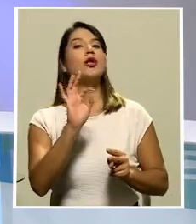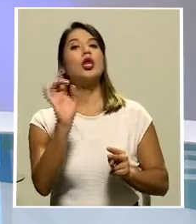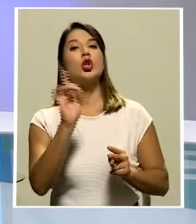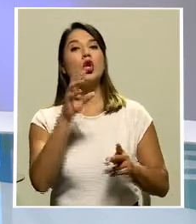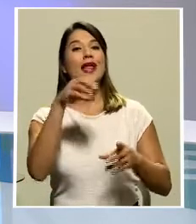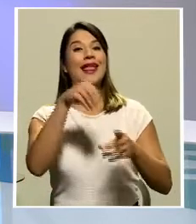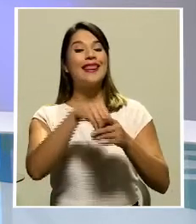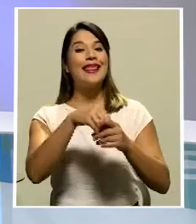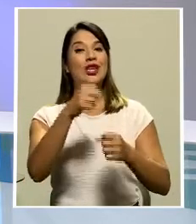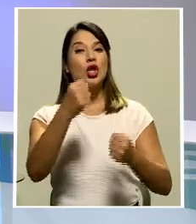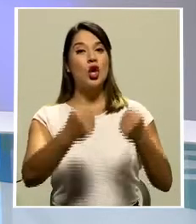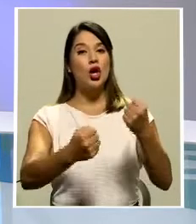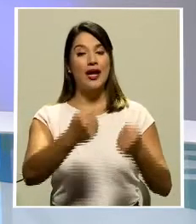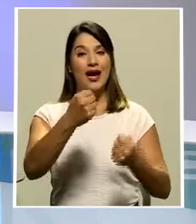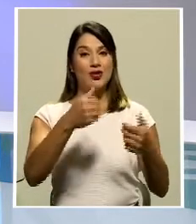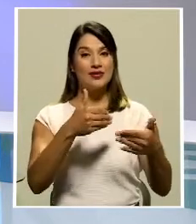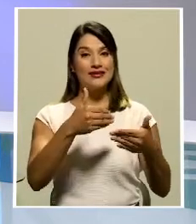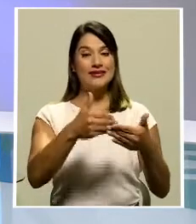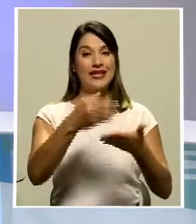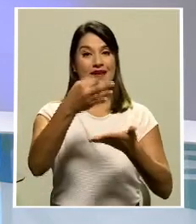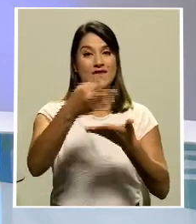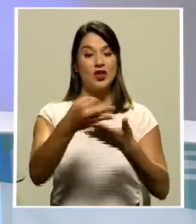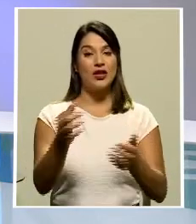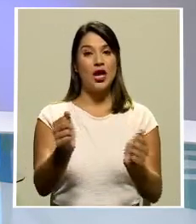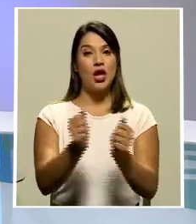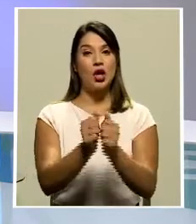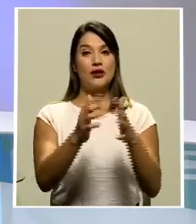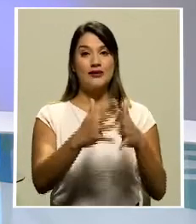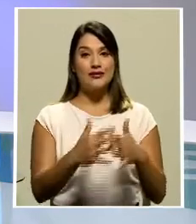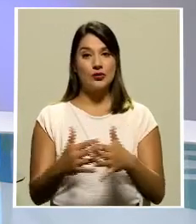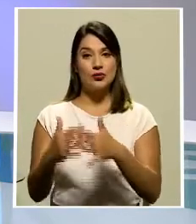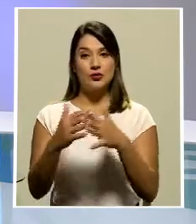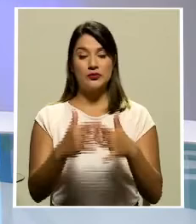furgoneta cerca de la frontera con Estados Unidos